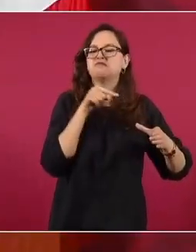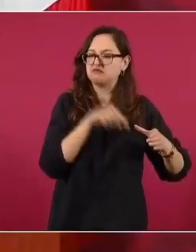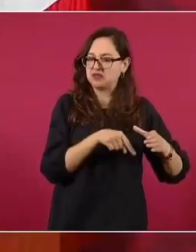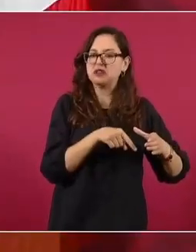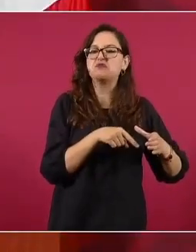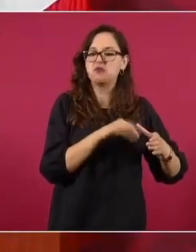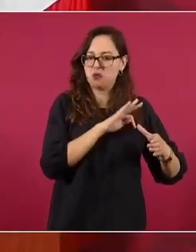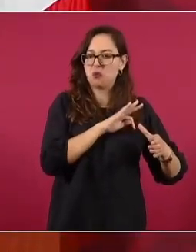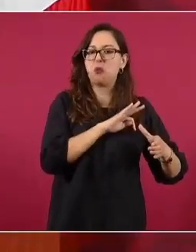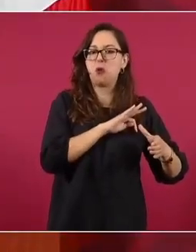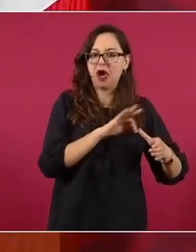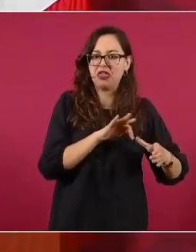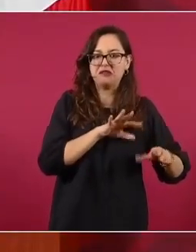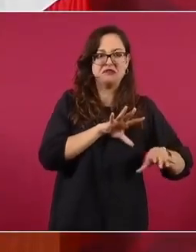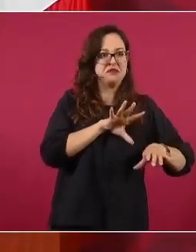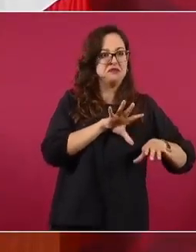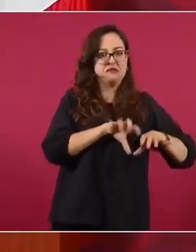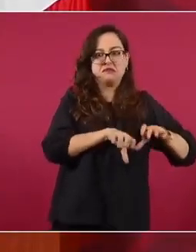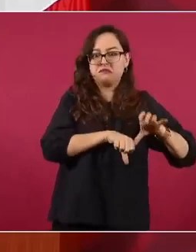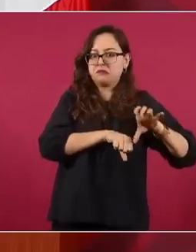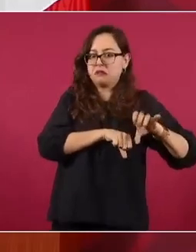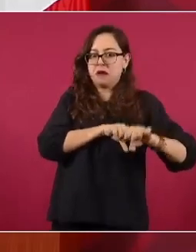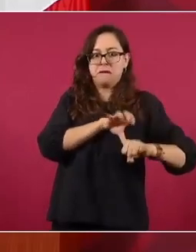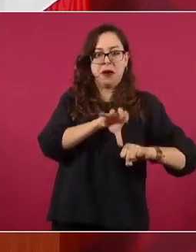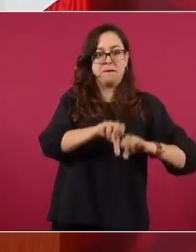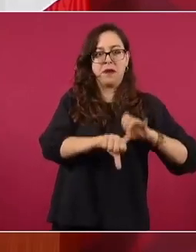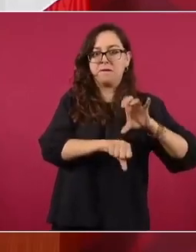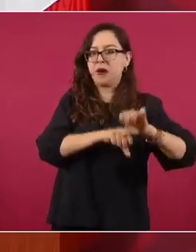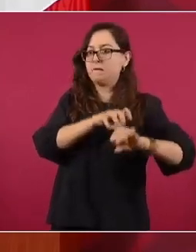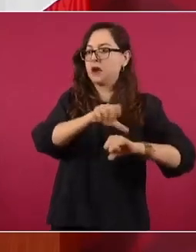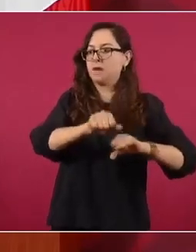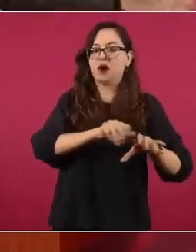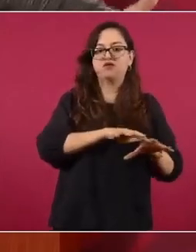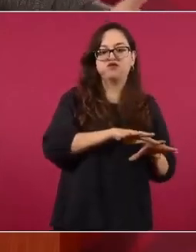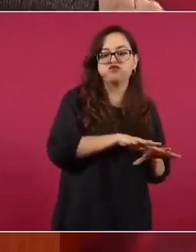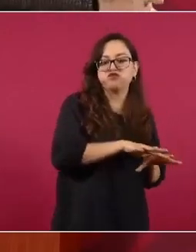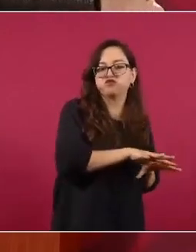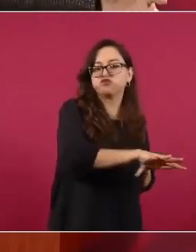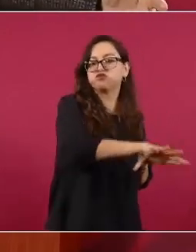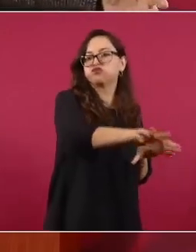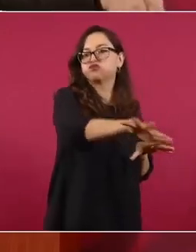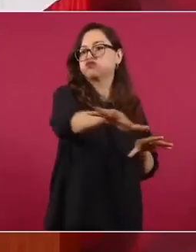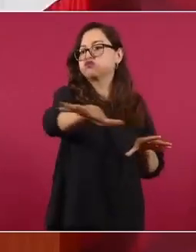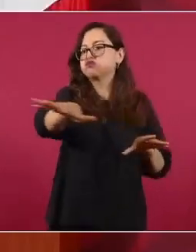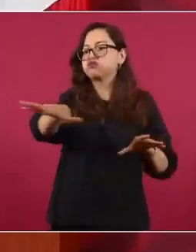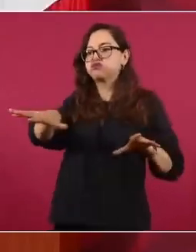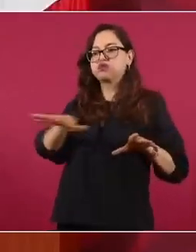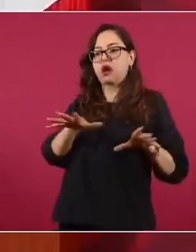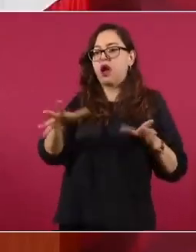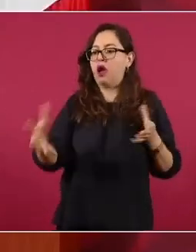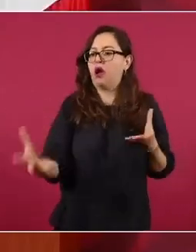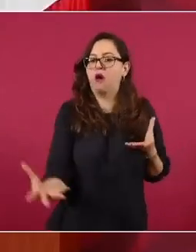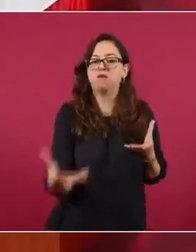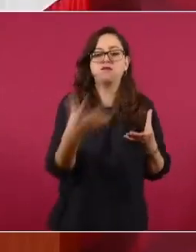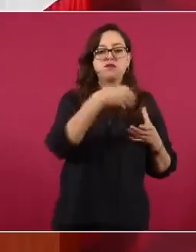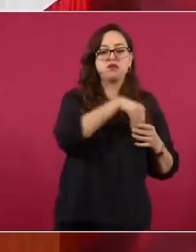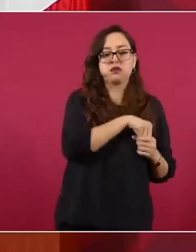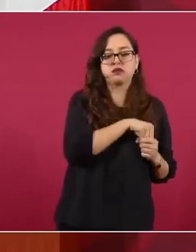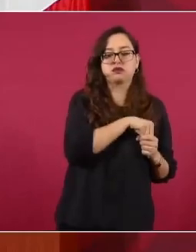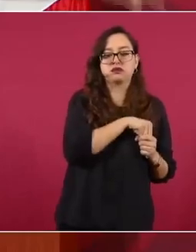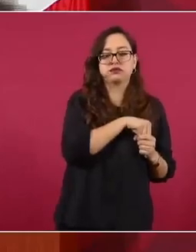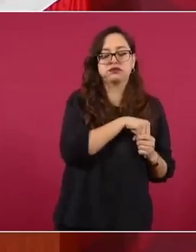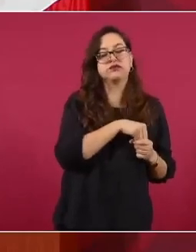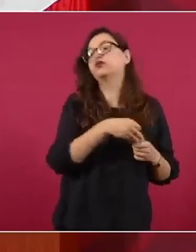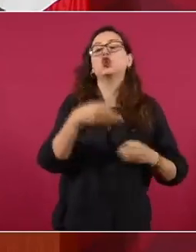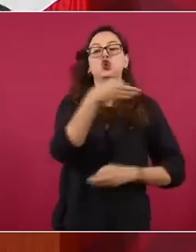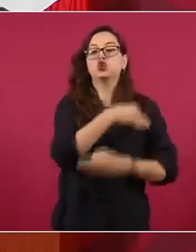va a ampliarse y va